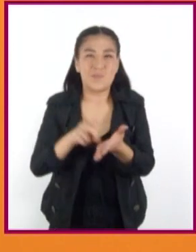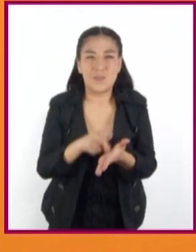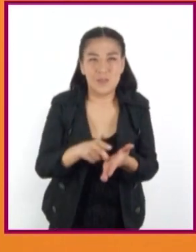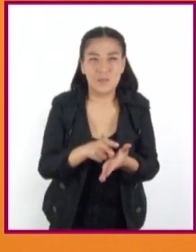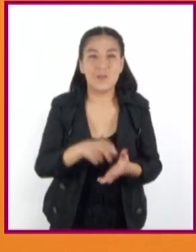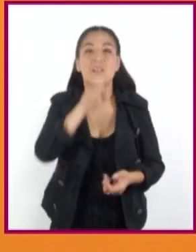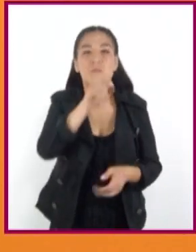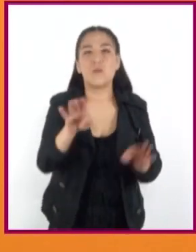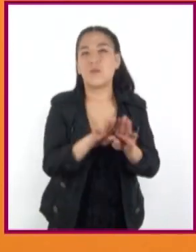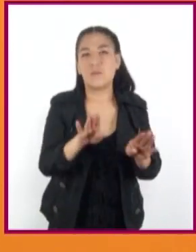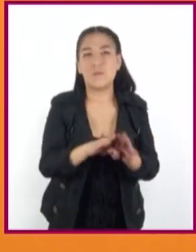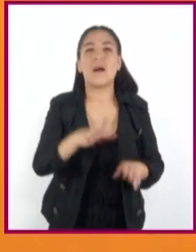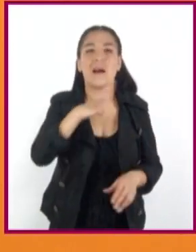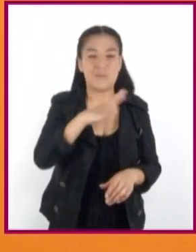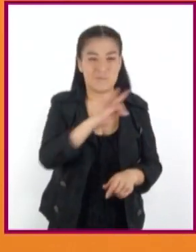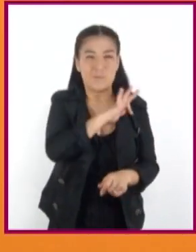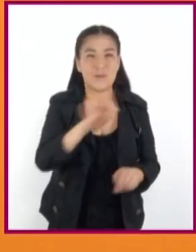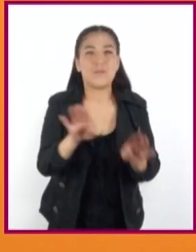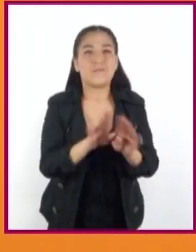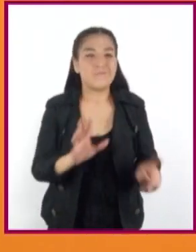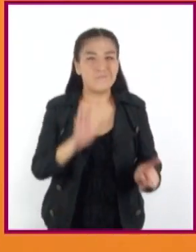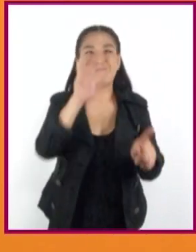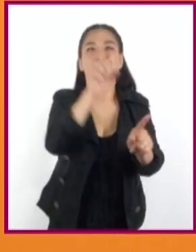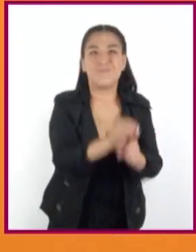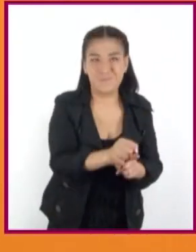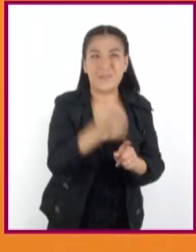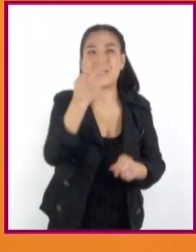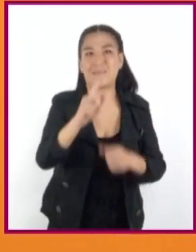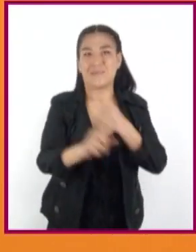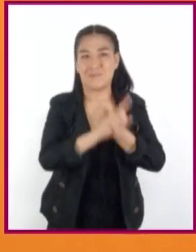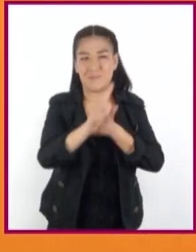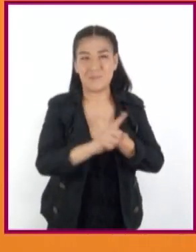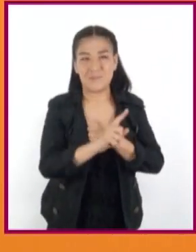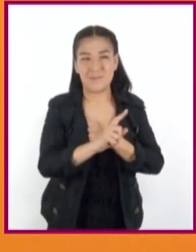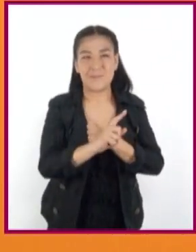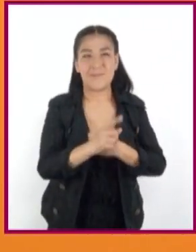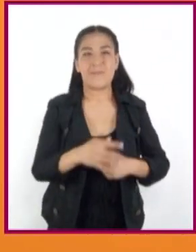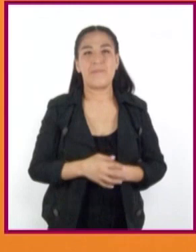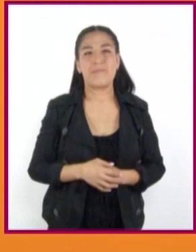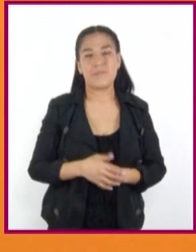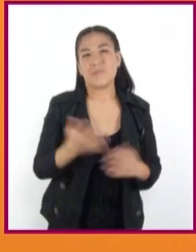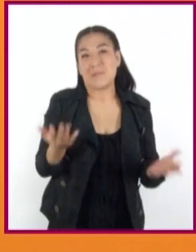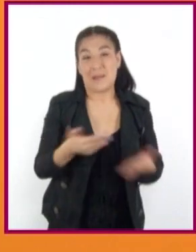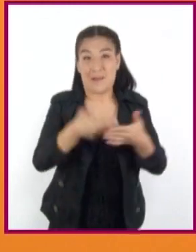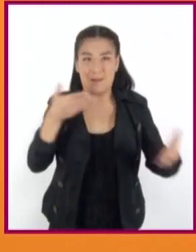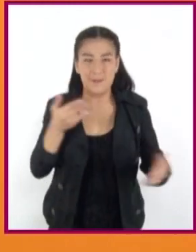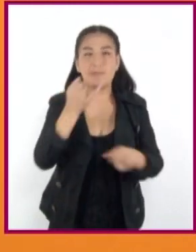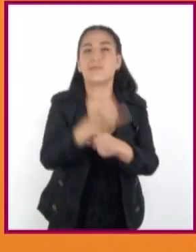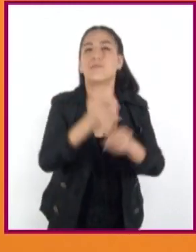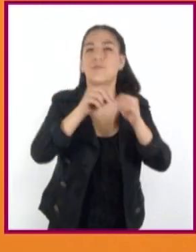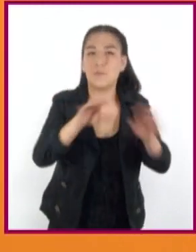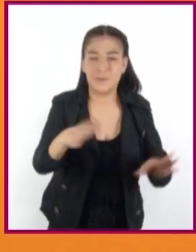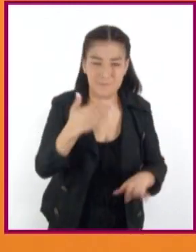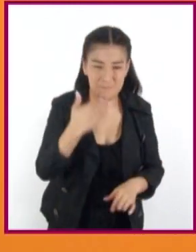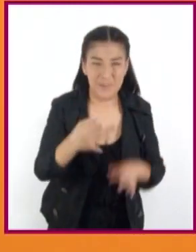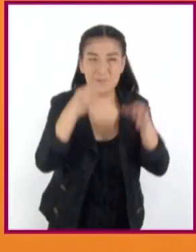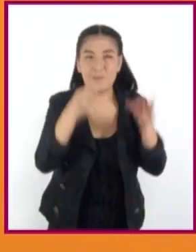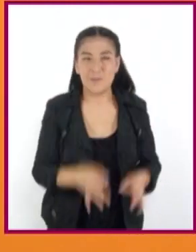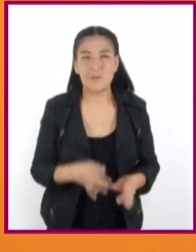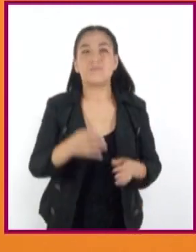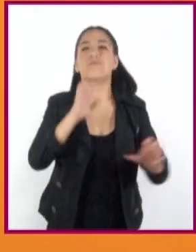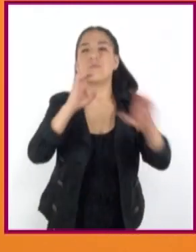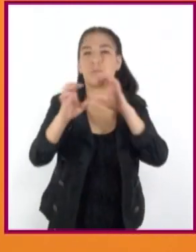factores de protección que pueden contrarrestar esas situaciones, tales como informarse adecuadamente, mantener una buena